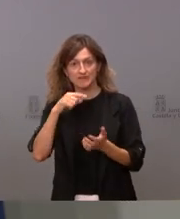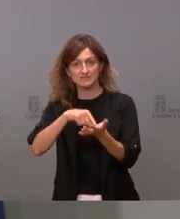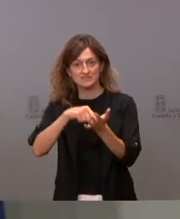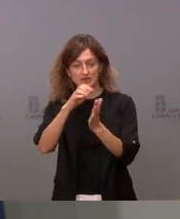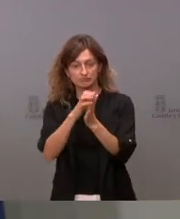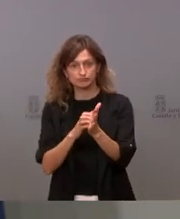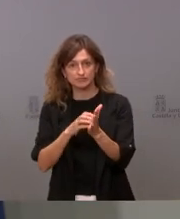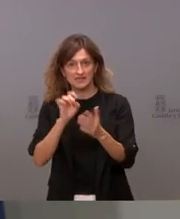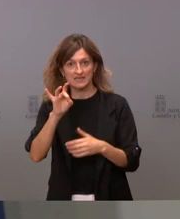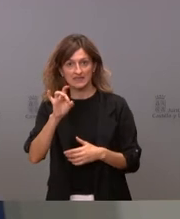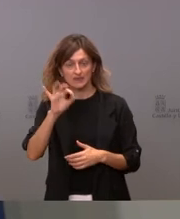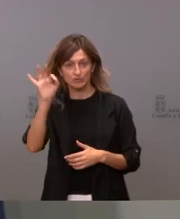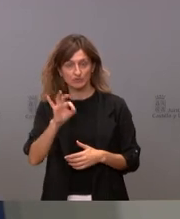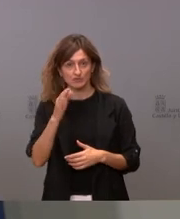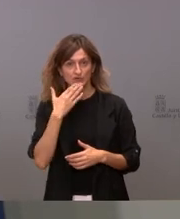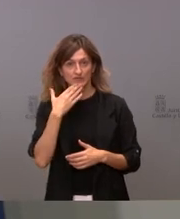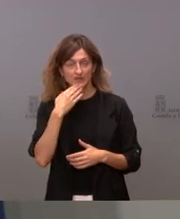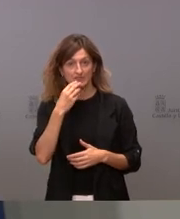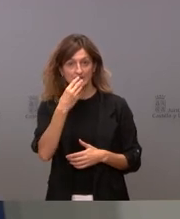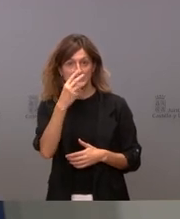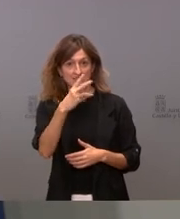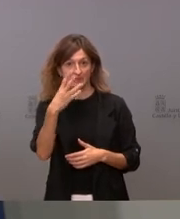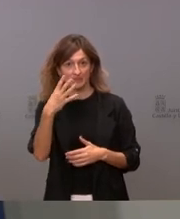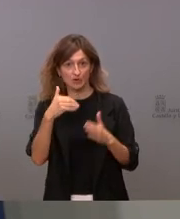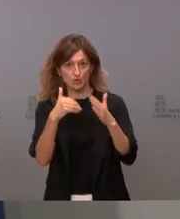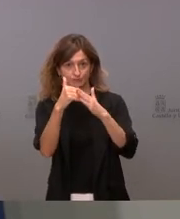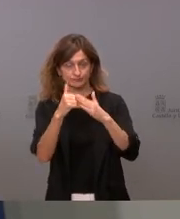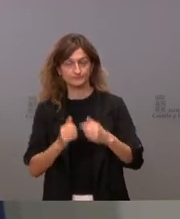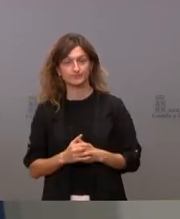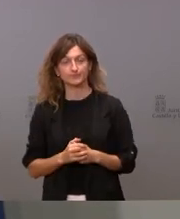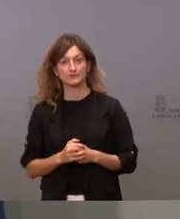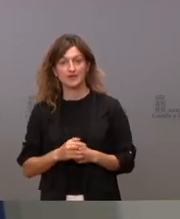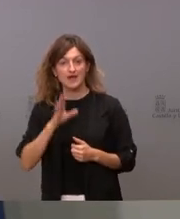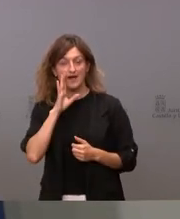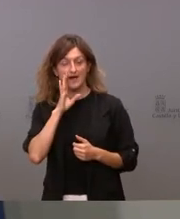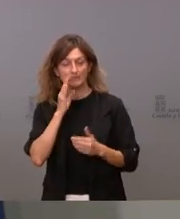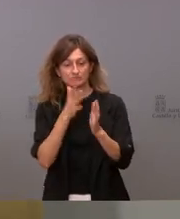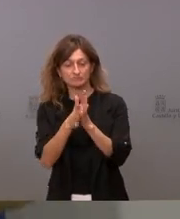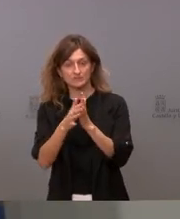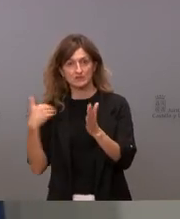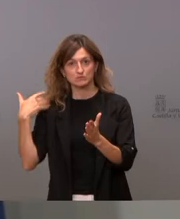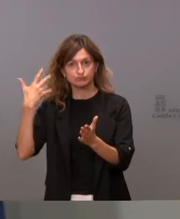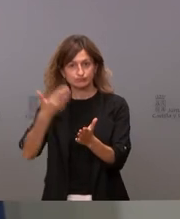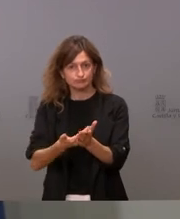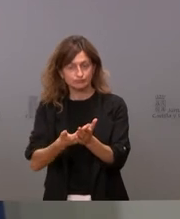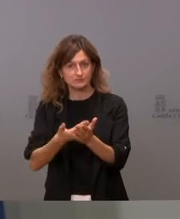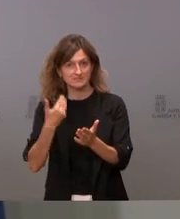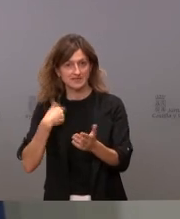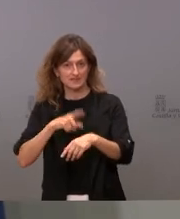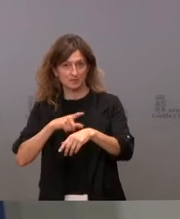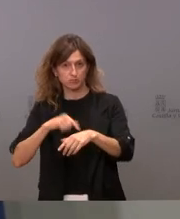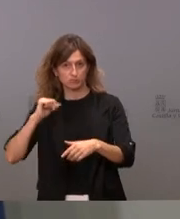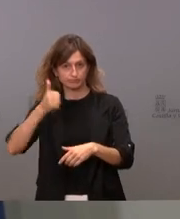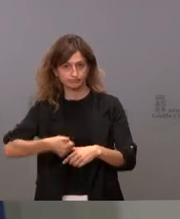% para jóvenes de hasta 35 años estas son las cosas que nosotros llevamos haciendo ya un tiempo